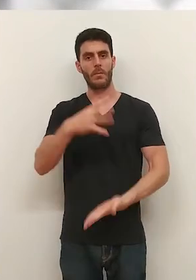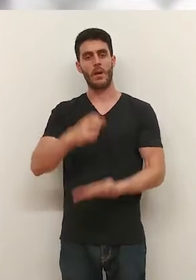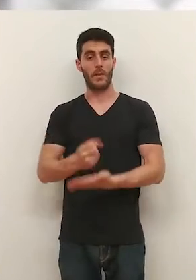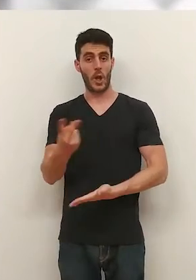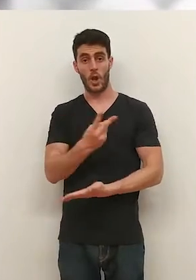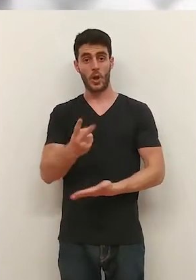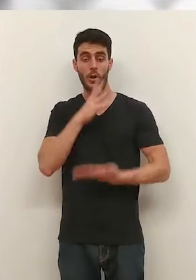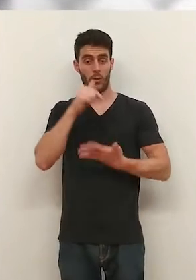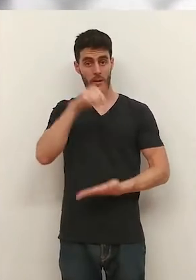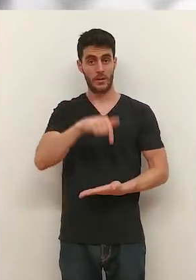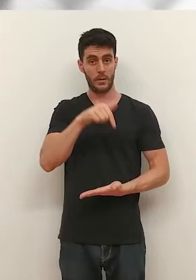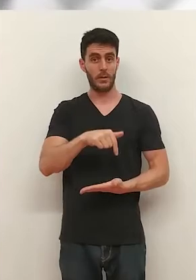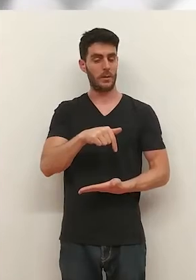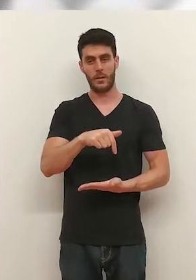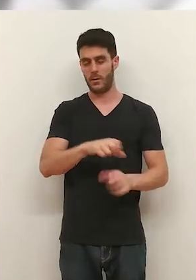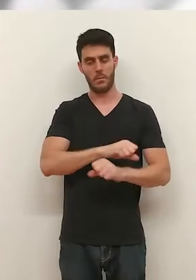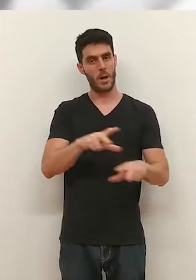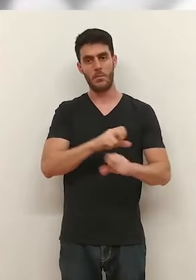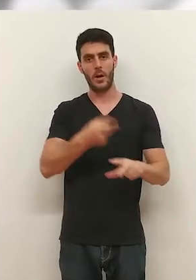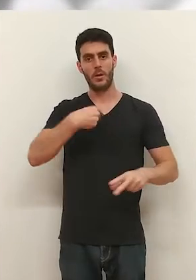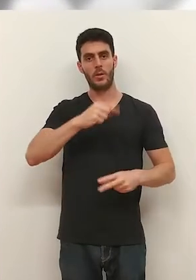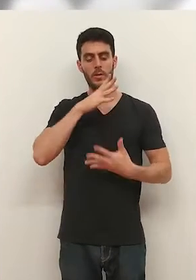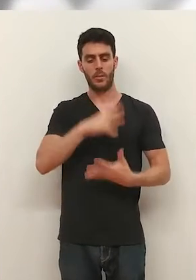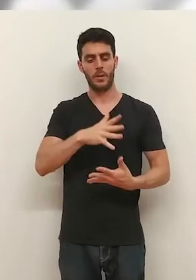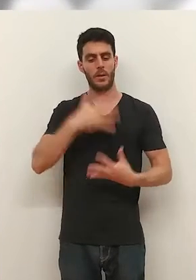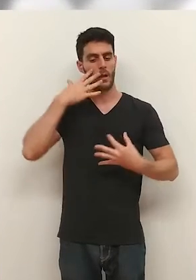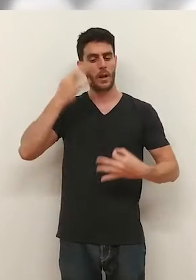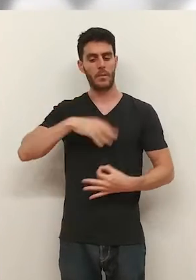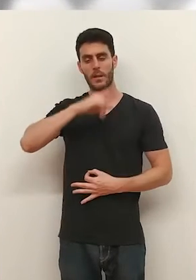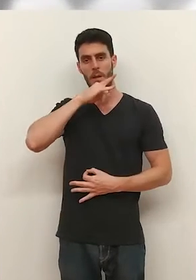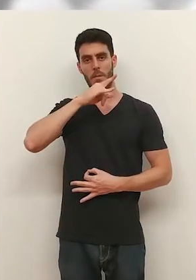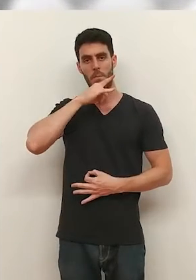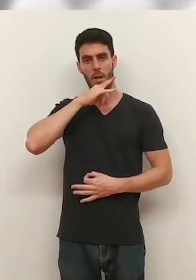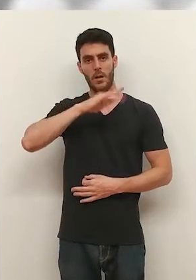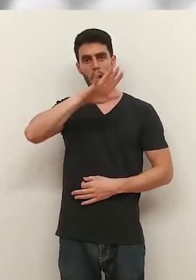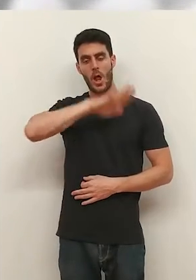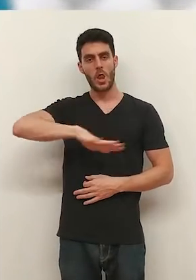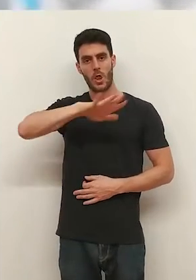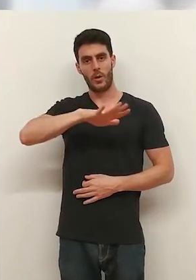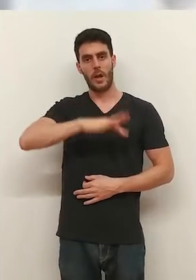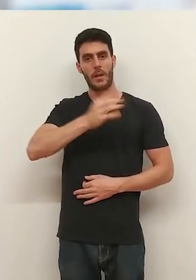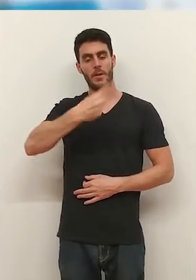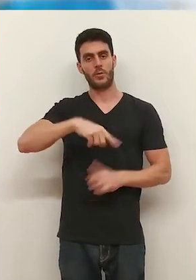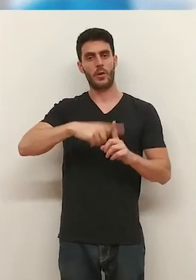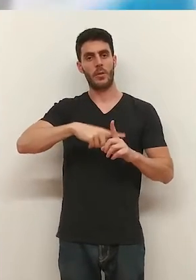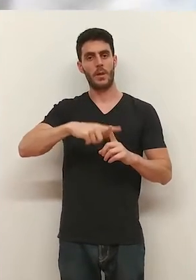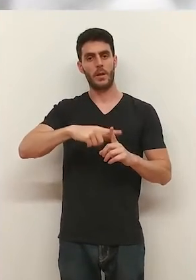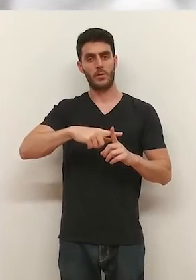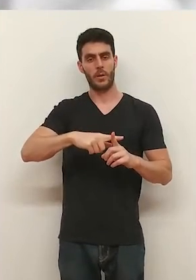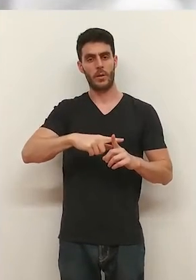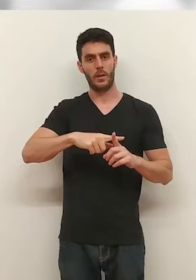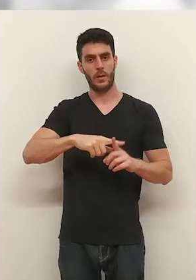De los dos edificios en los que estamos ahora es el que peor aislado está y estamos pasándolo realmente mal. Una zona, de hecho,